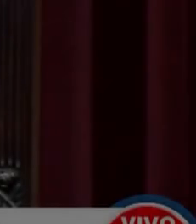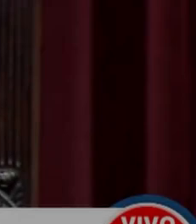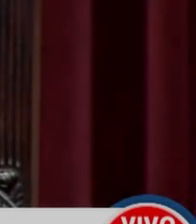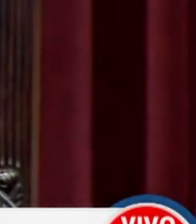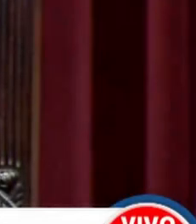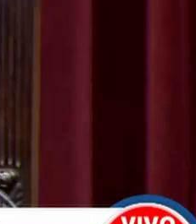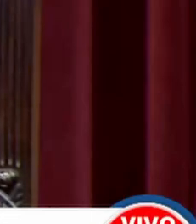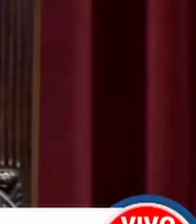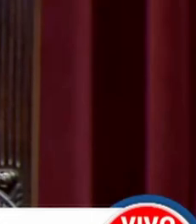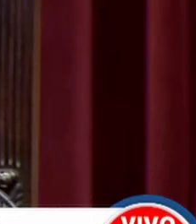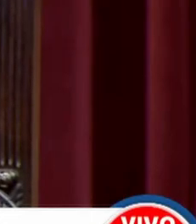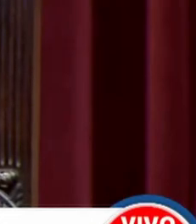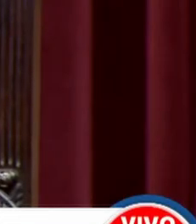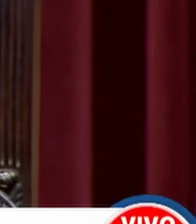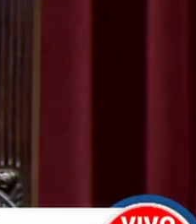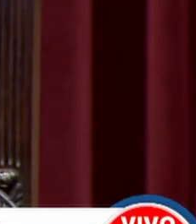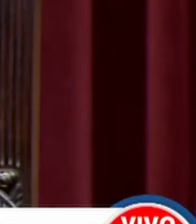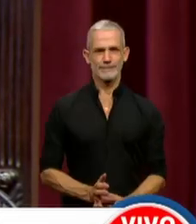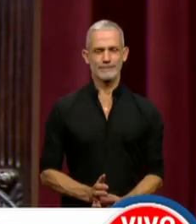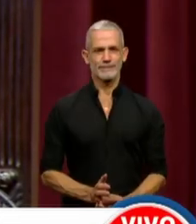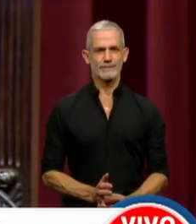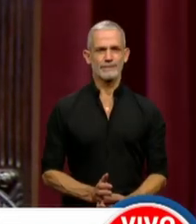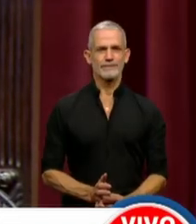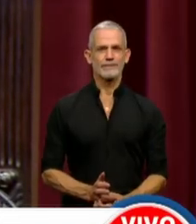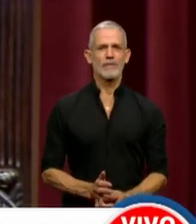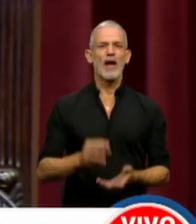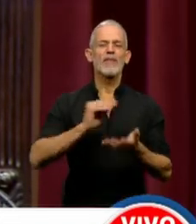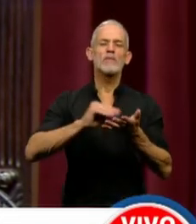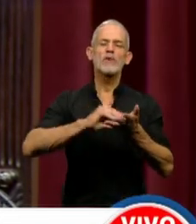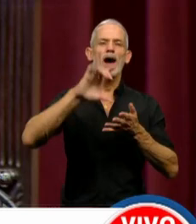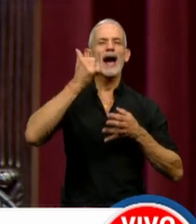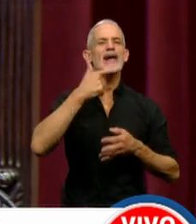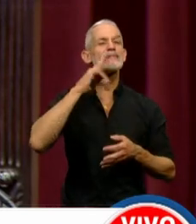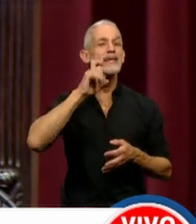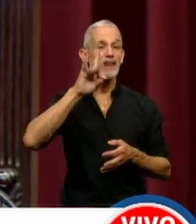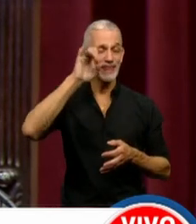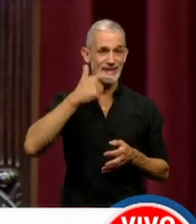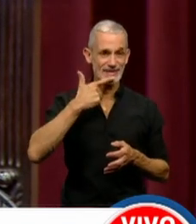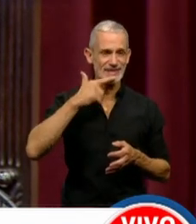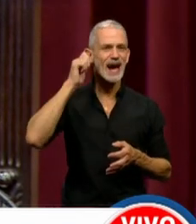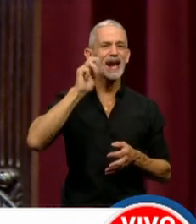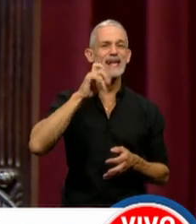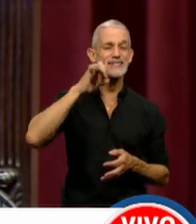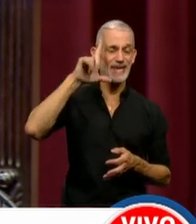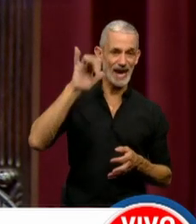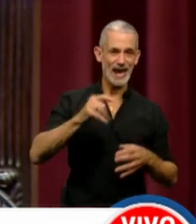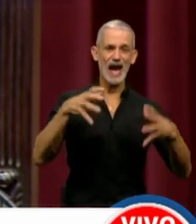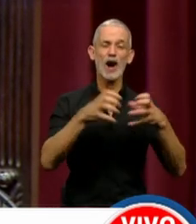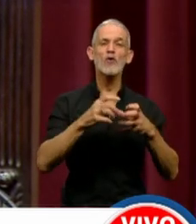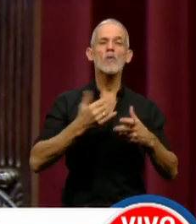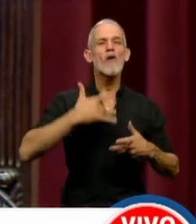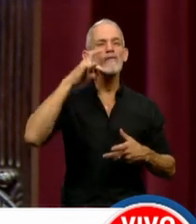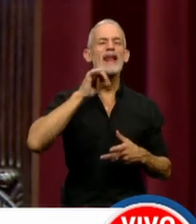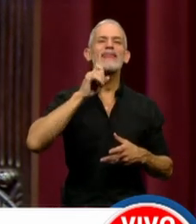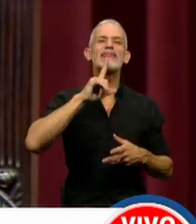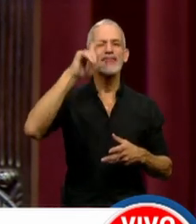Tiene la palabra la diputada Caselles Graciela María, frente de todos, provincia